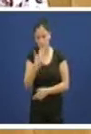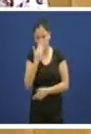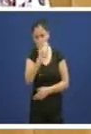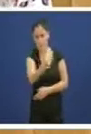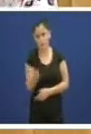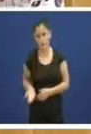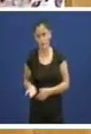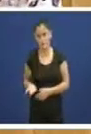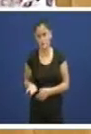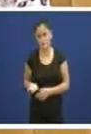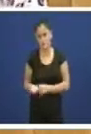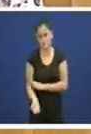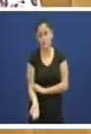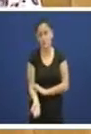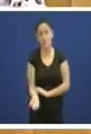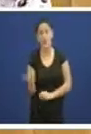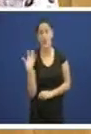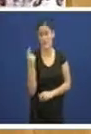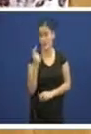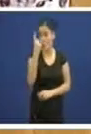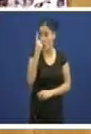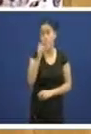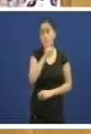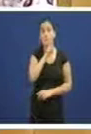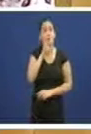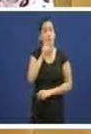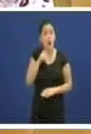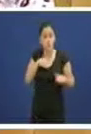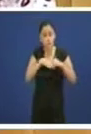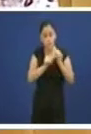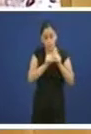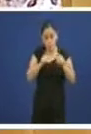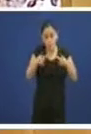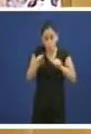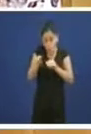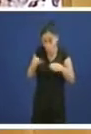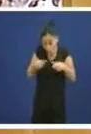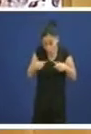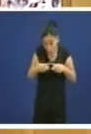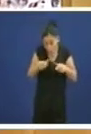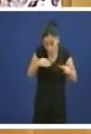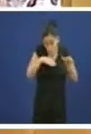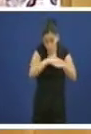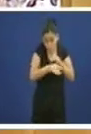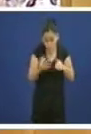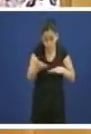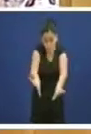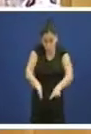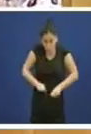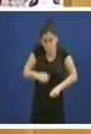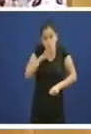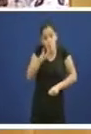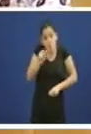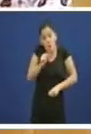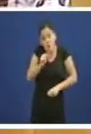onte unha nai que tuvo que acoller de novo o seu fillo na súa cartilla porque vostedes lle recortaron o dereito a asistencia sanitaria porque era parado de